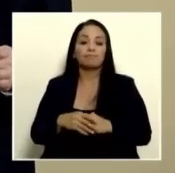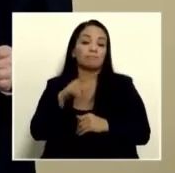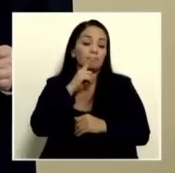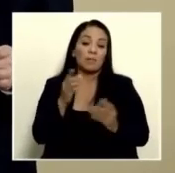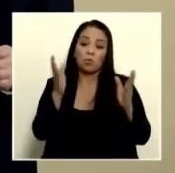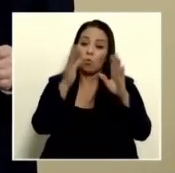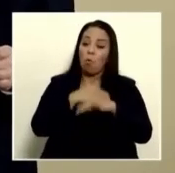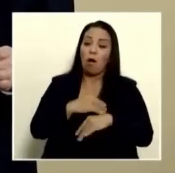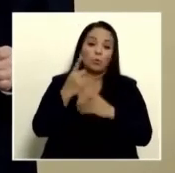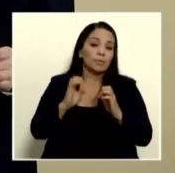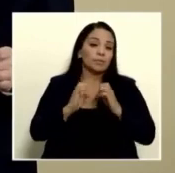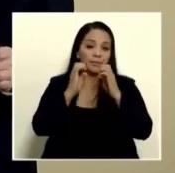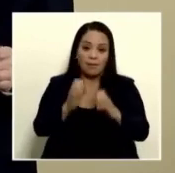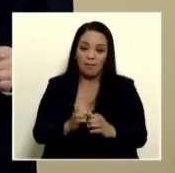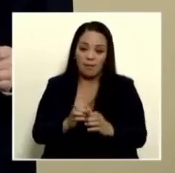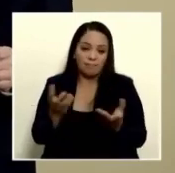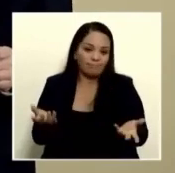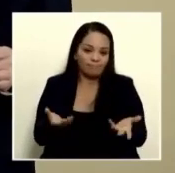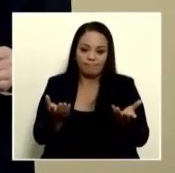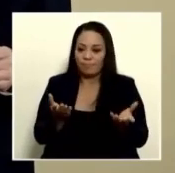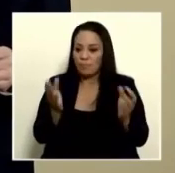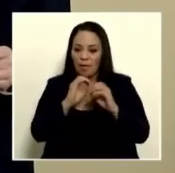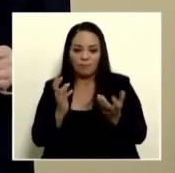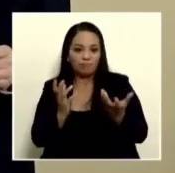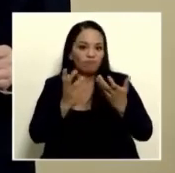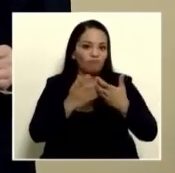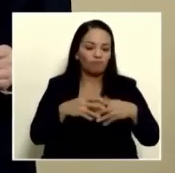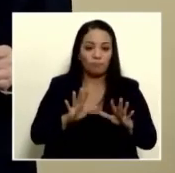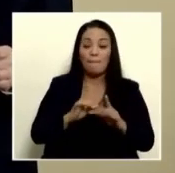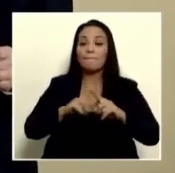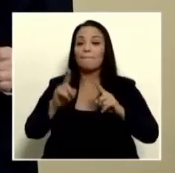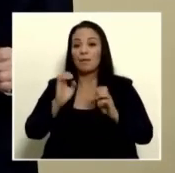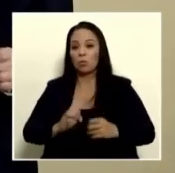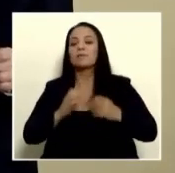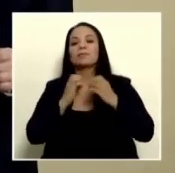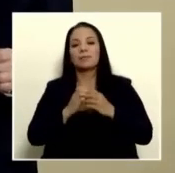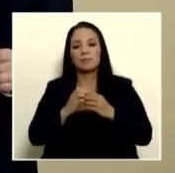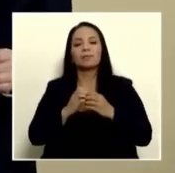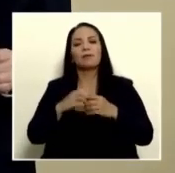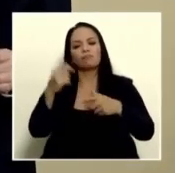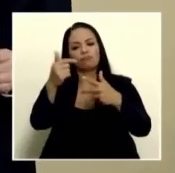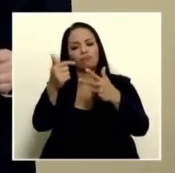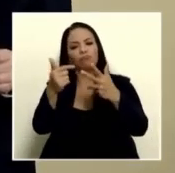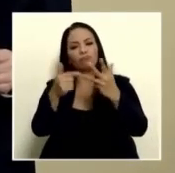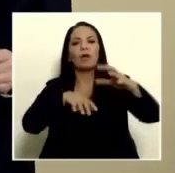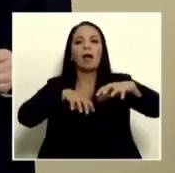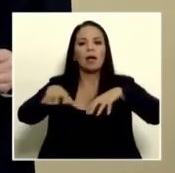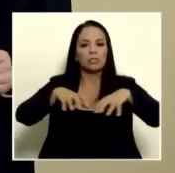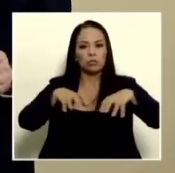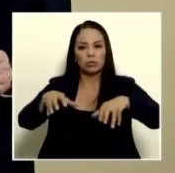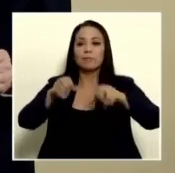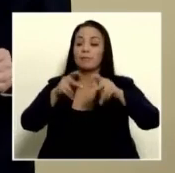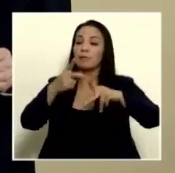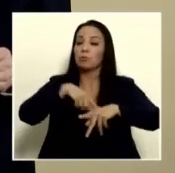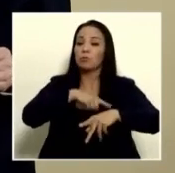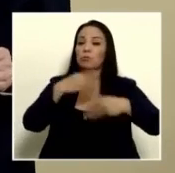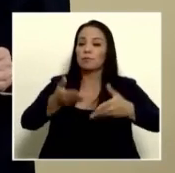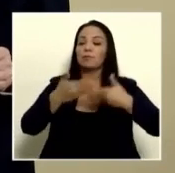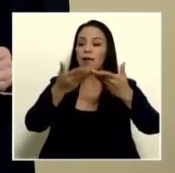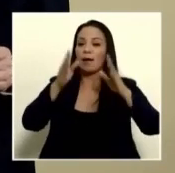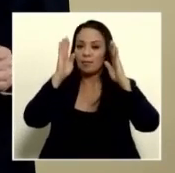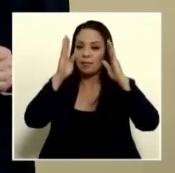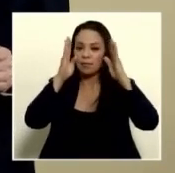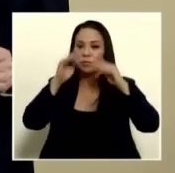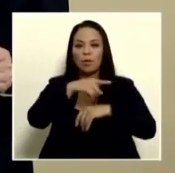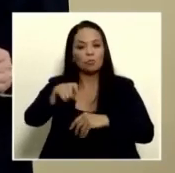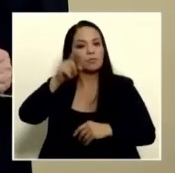existe una estrategia articulada al día de hoy lo que sí es cierto es que existen un conjunto de acciones que nos permiten darle la atención